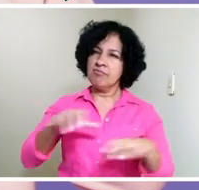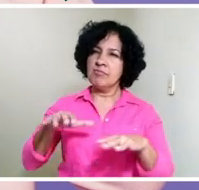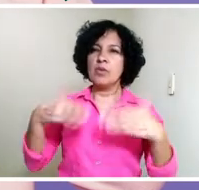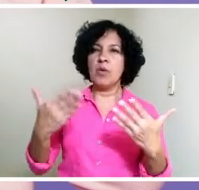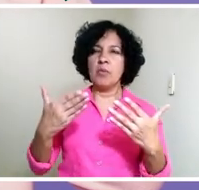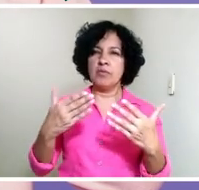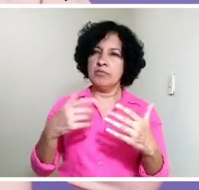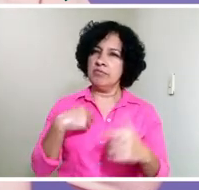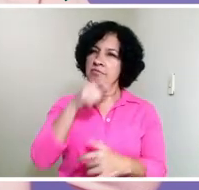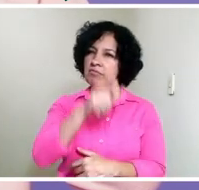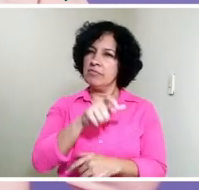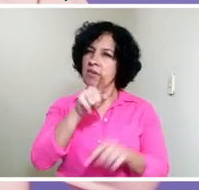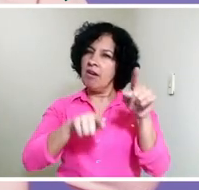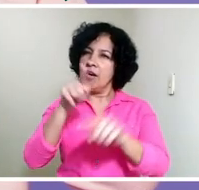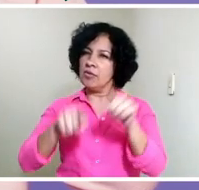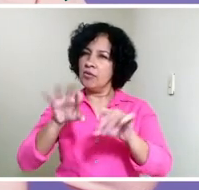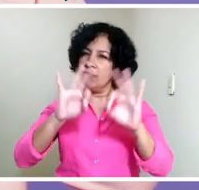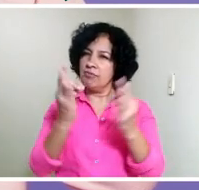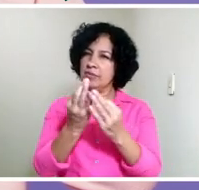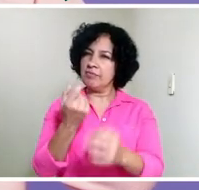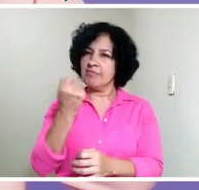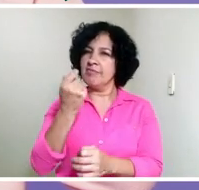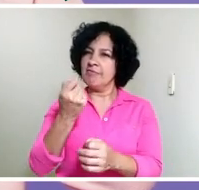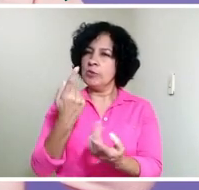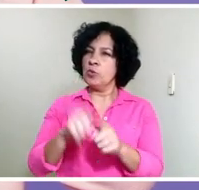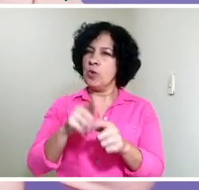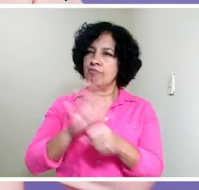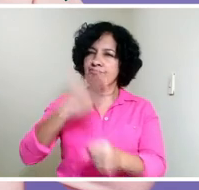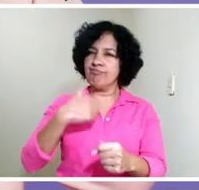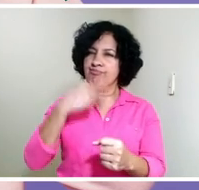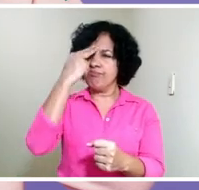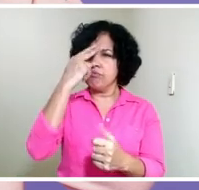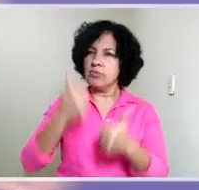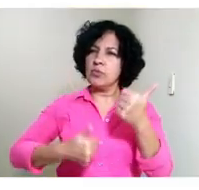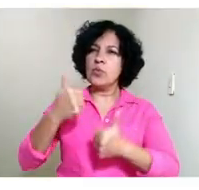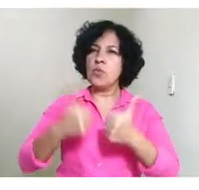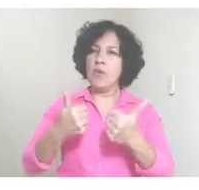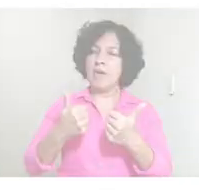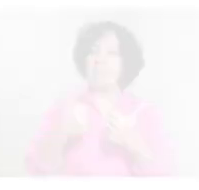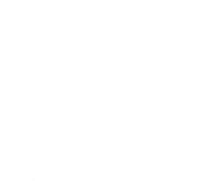¿De los integrantes de tu familia a quién has notado más sensible, preocupado o alterado?